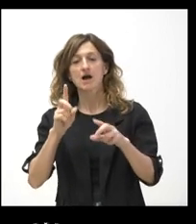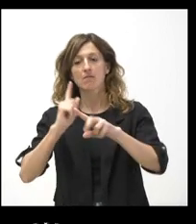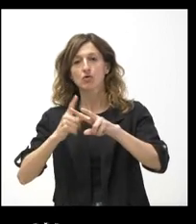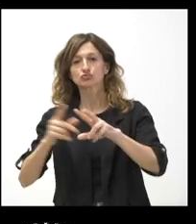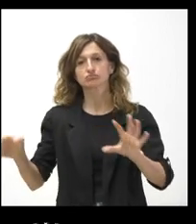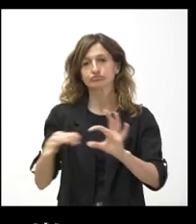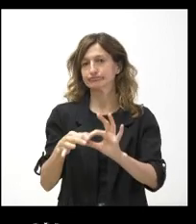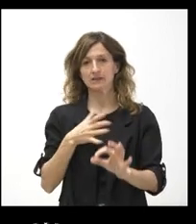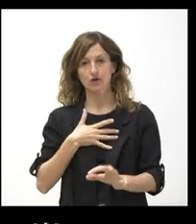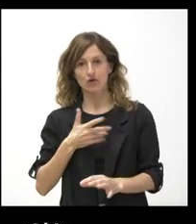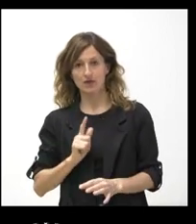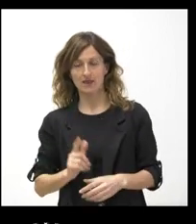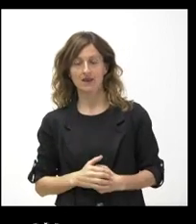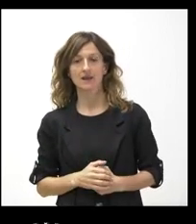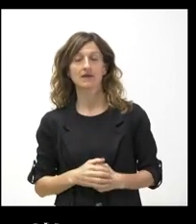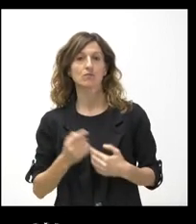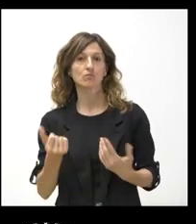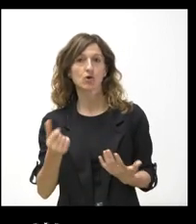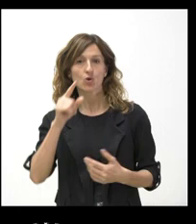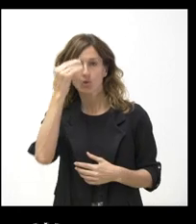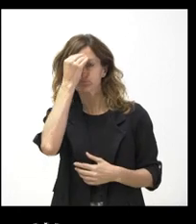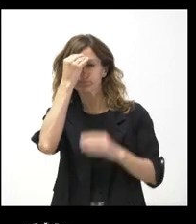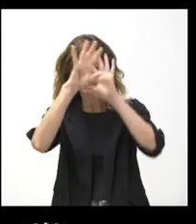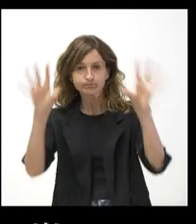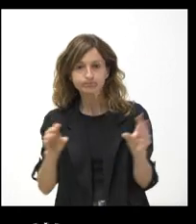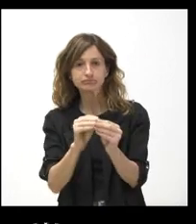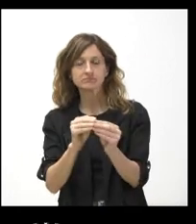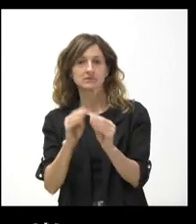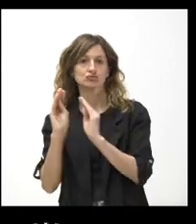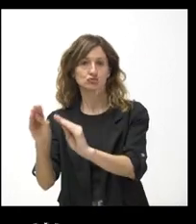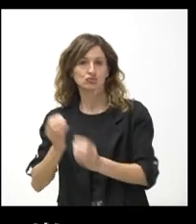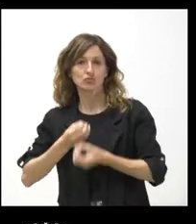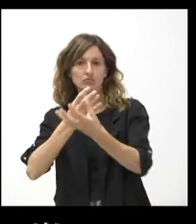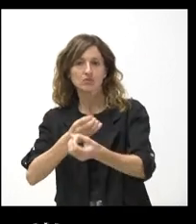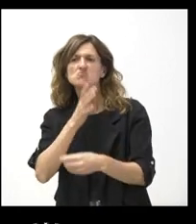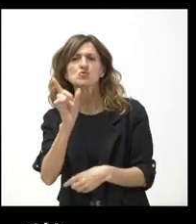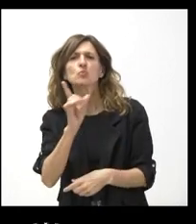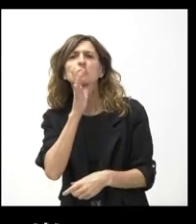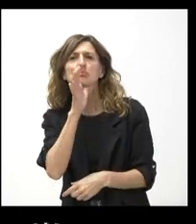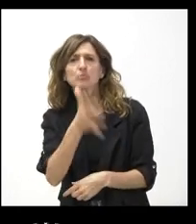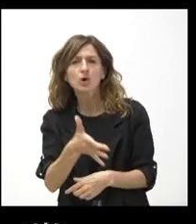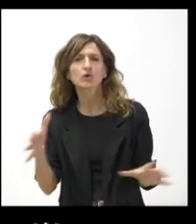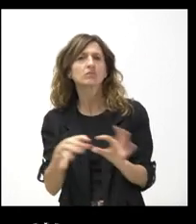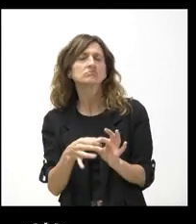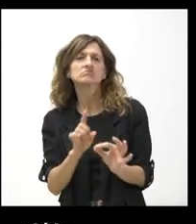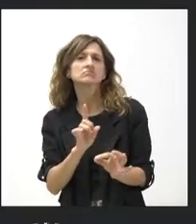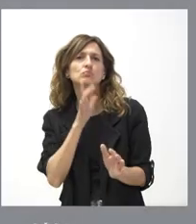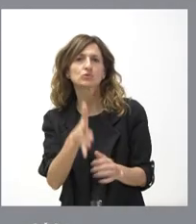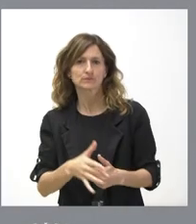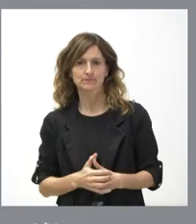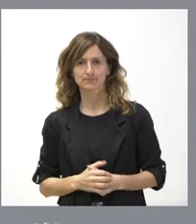el Gobierno y un poco una valoración sobre las declaraciones del por qué no ha llevado a efecto este pacto.